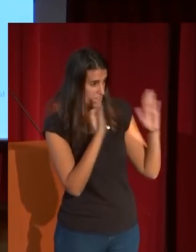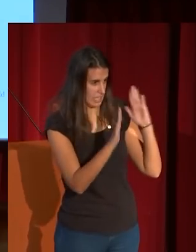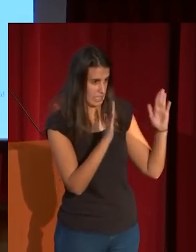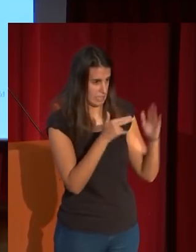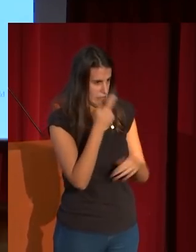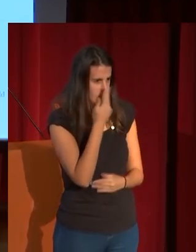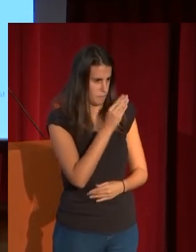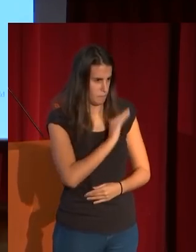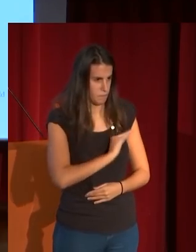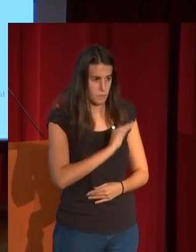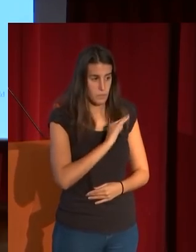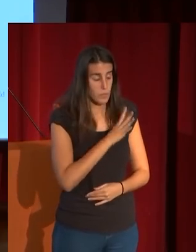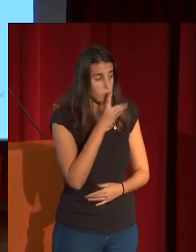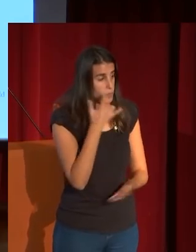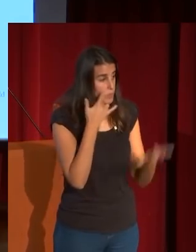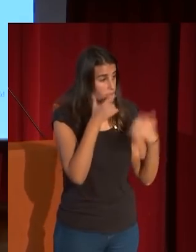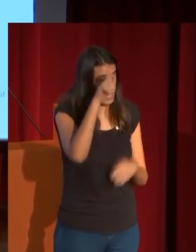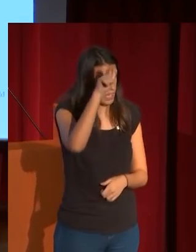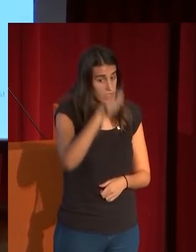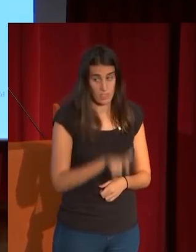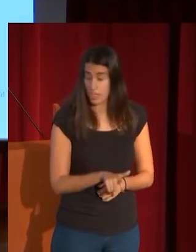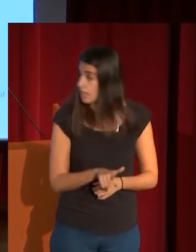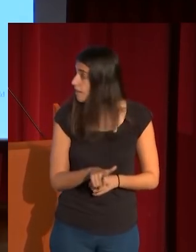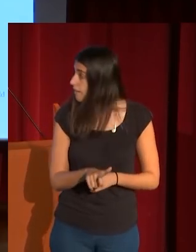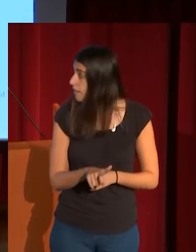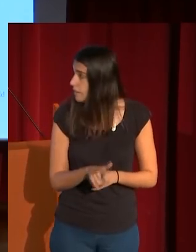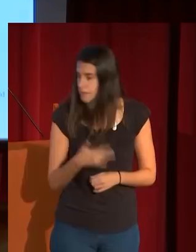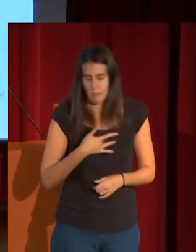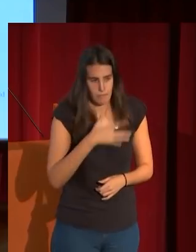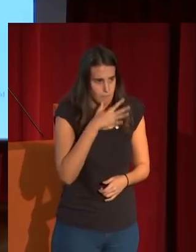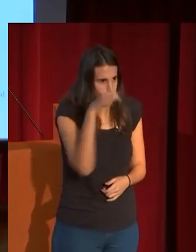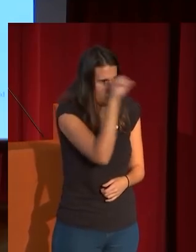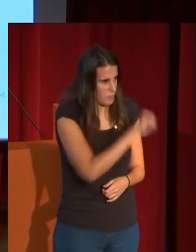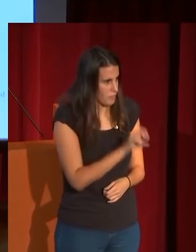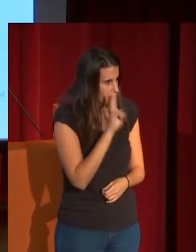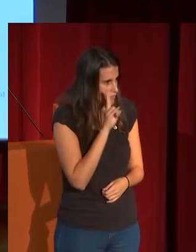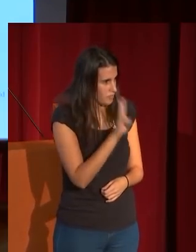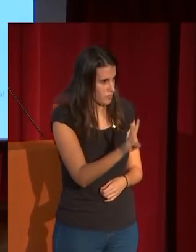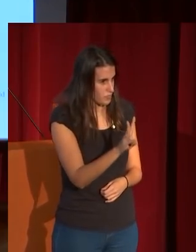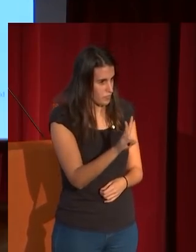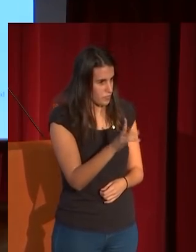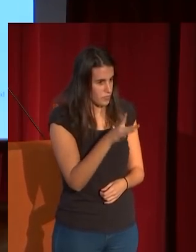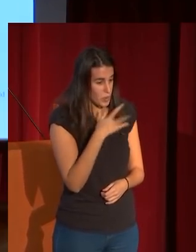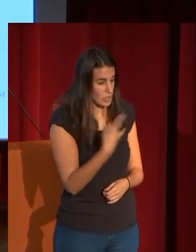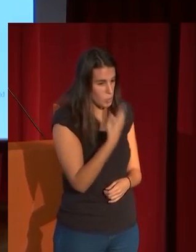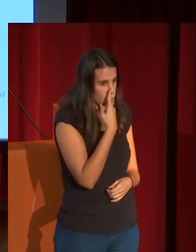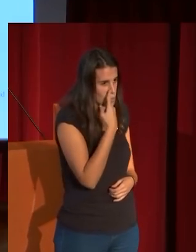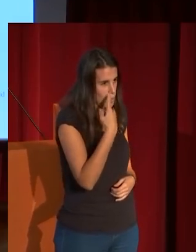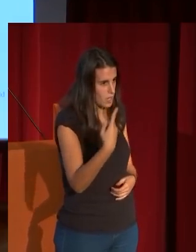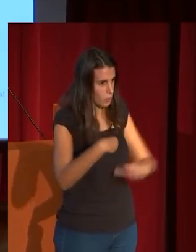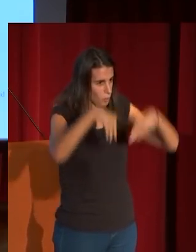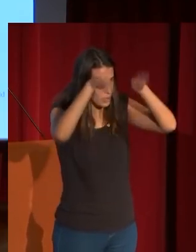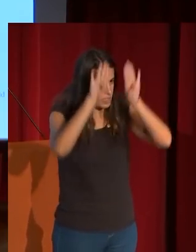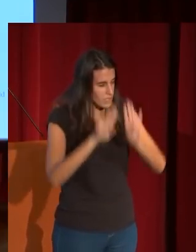que el artista le fascina y esa fascinación por los textiles que él